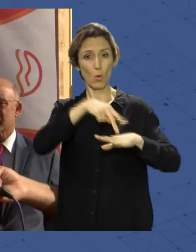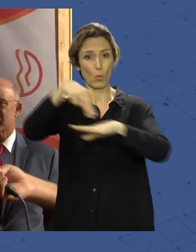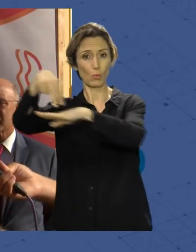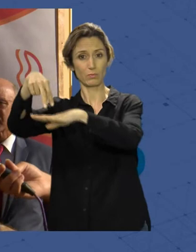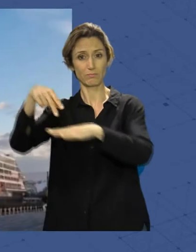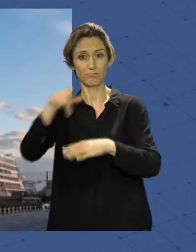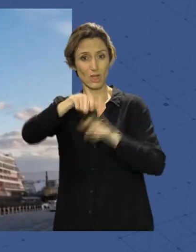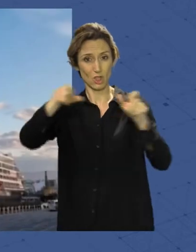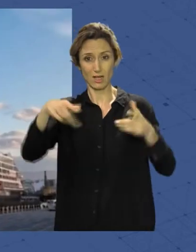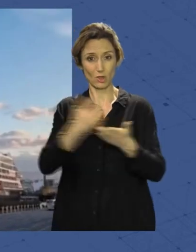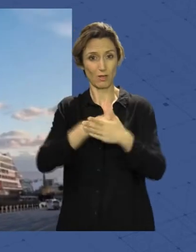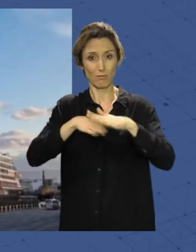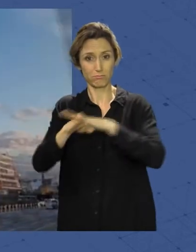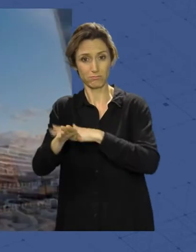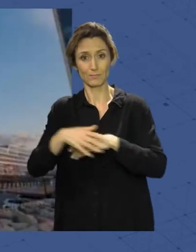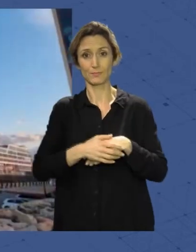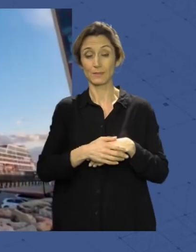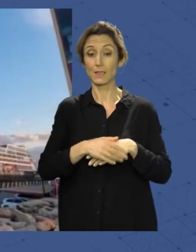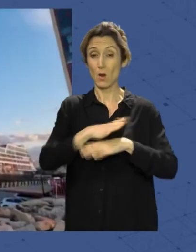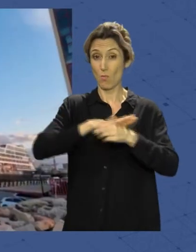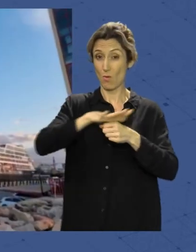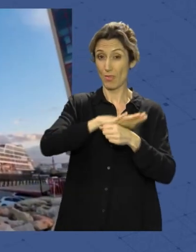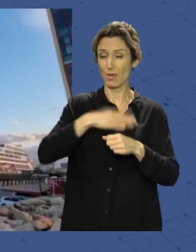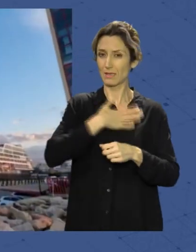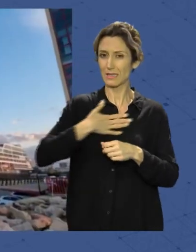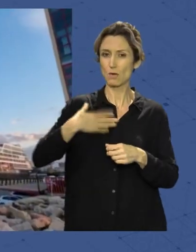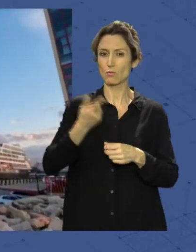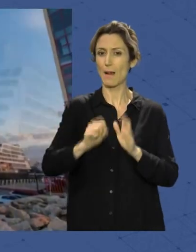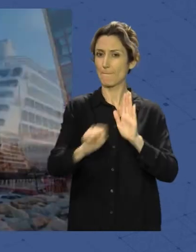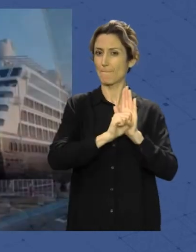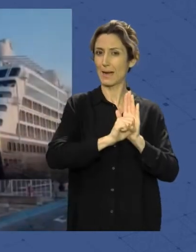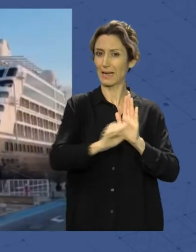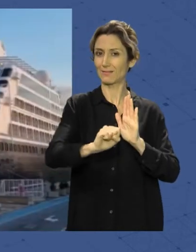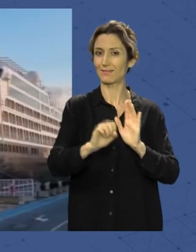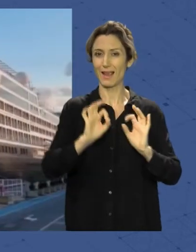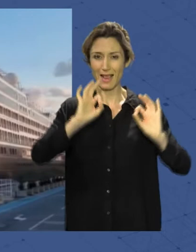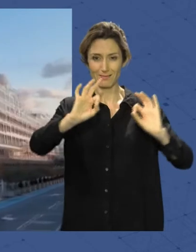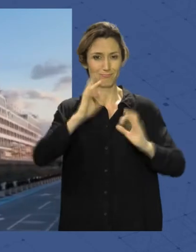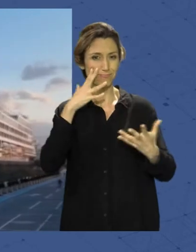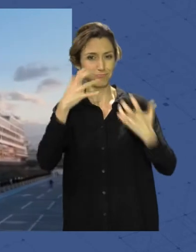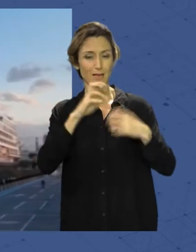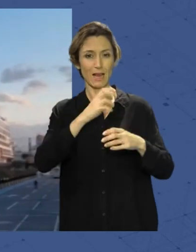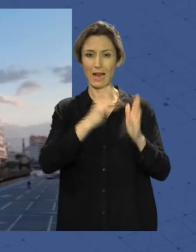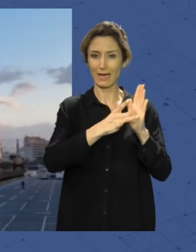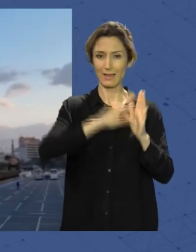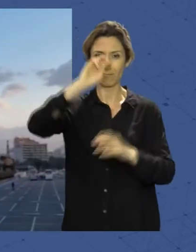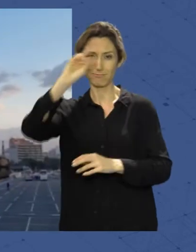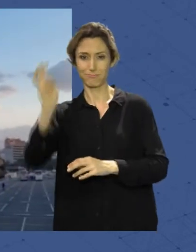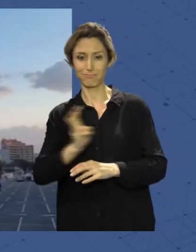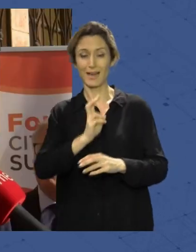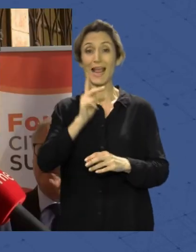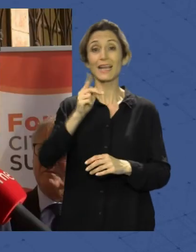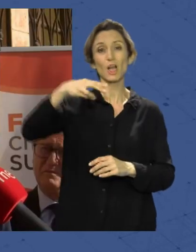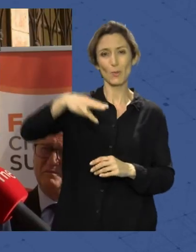ciudad. Nuestra provincia quiere convertirse en una marca de referencia que vende calidad y variedad en muy pocos kilómetros.